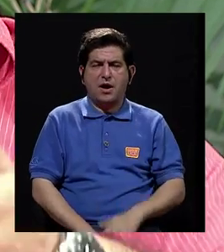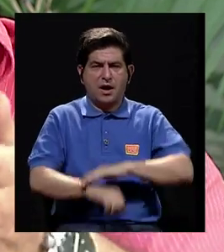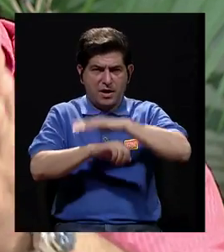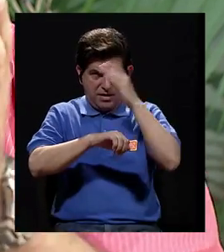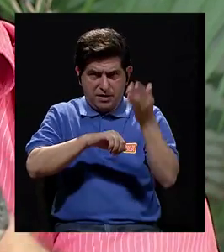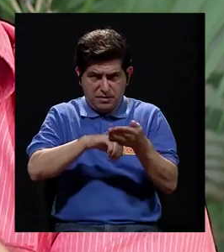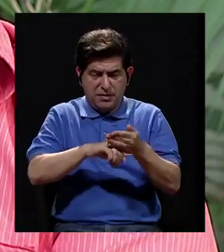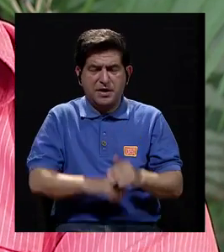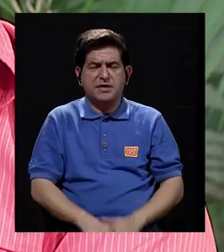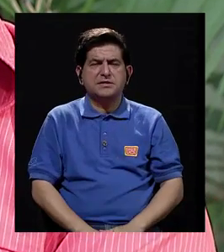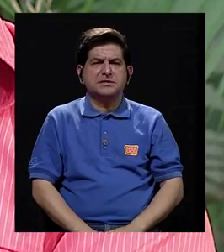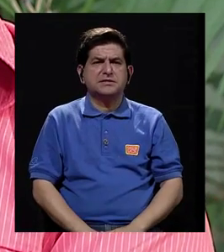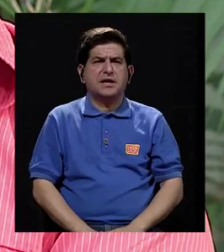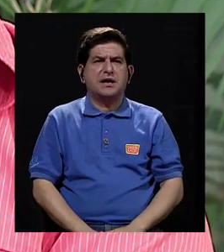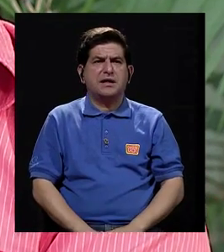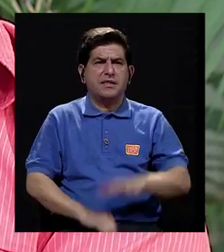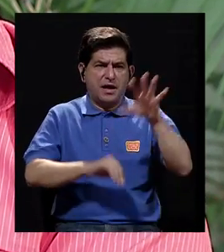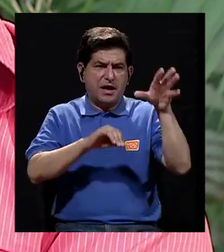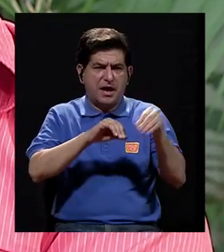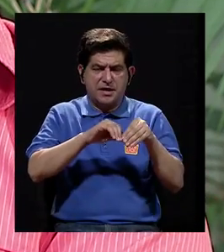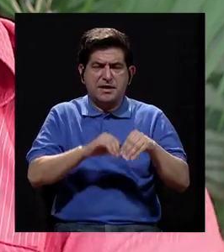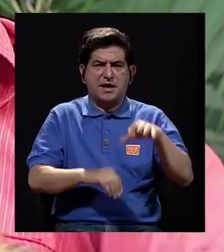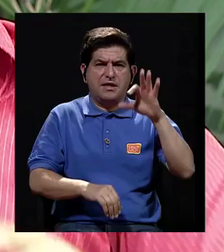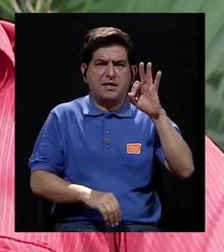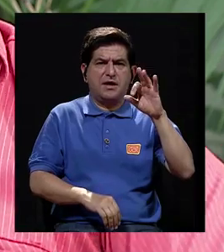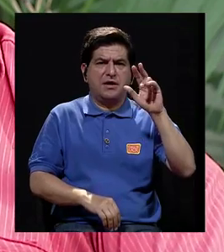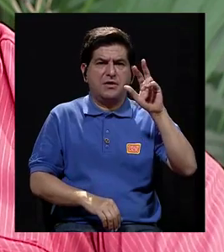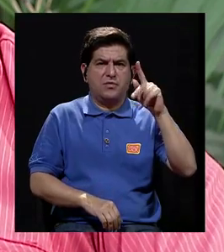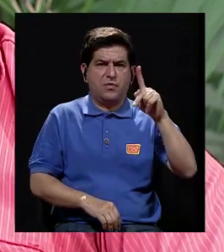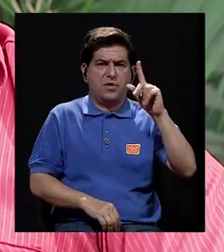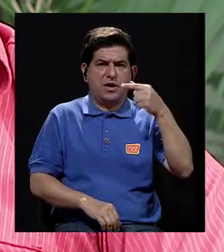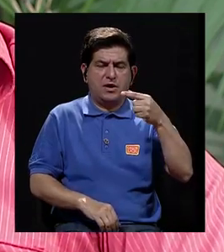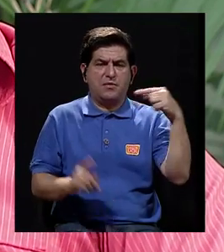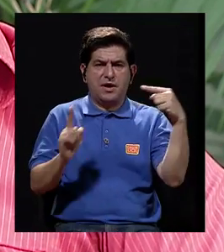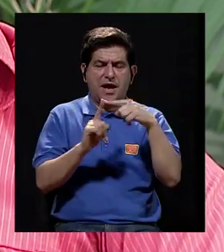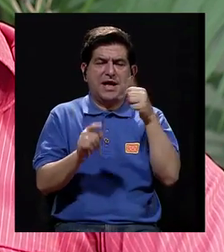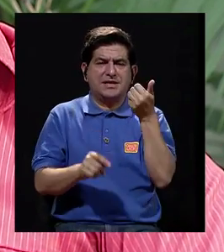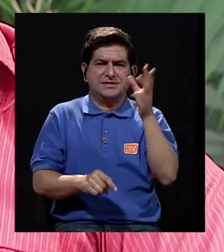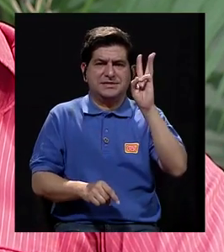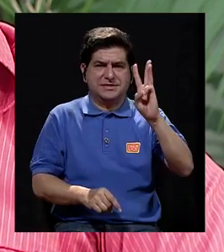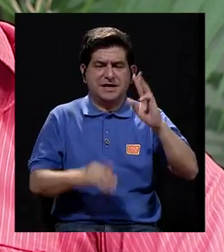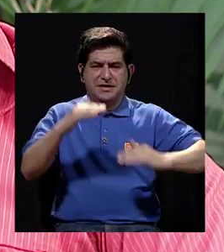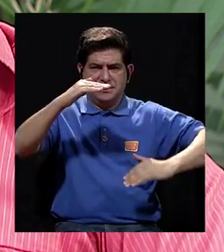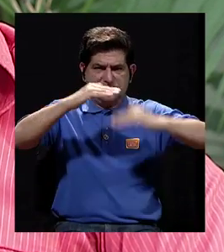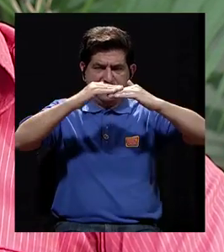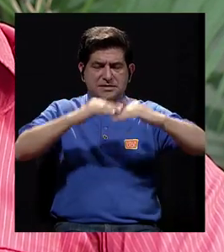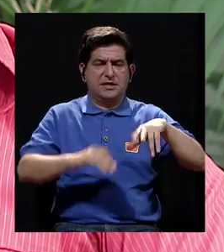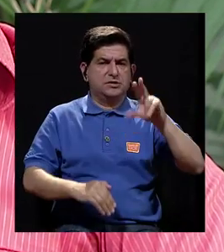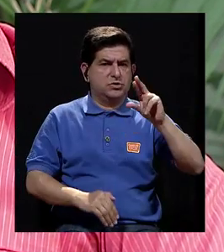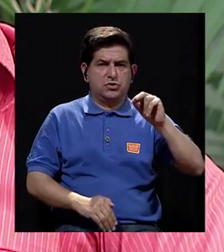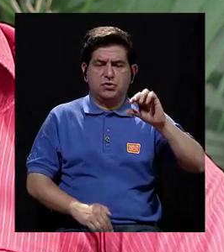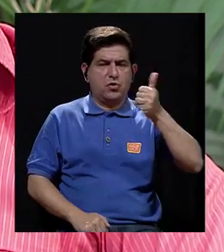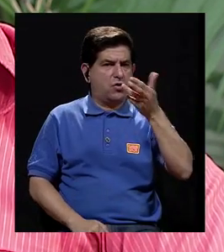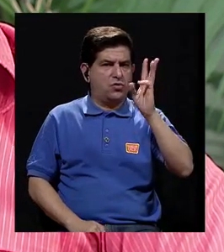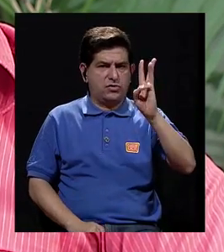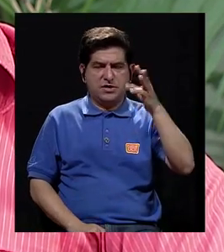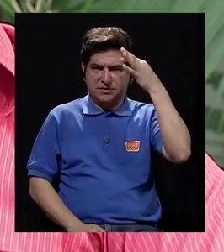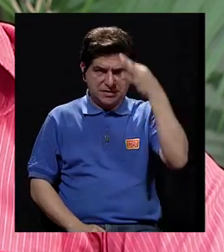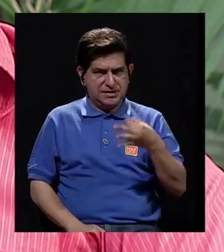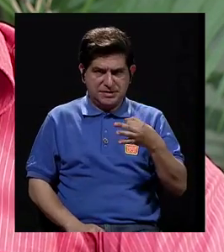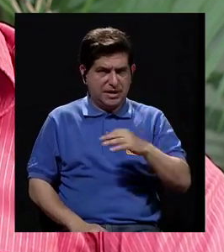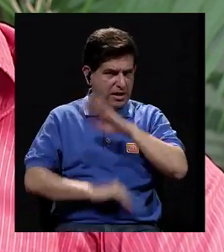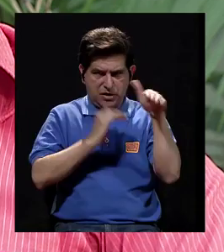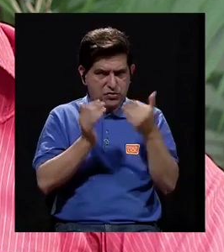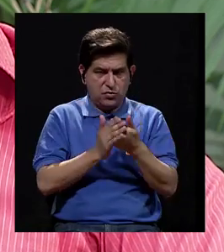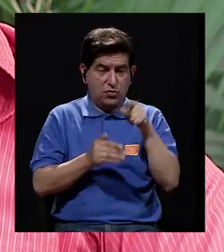gane entre 9 kilos como mínimo hasta un máximo de 16 kilos. No esperamos que gane los 16, digamos,